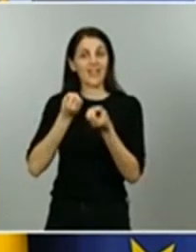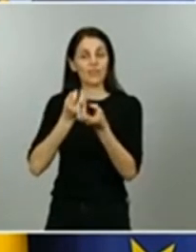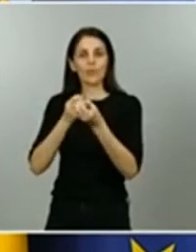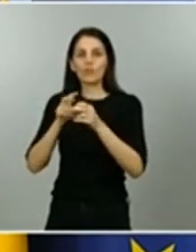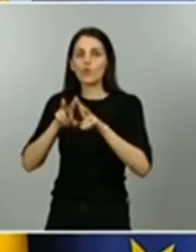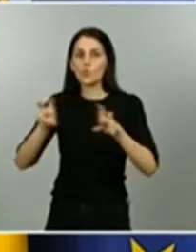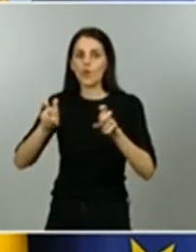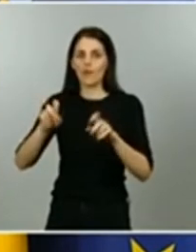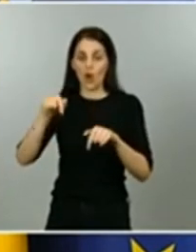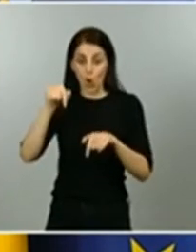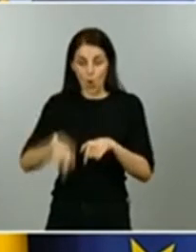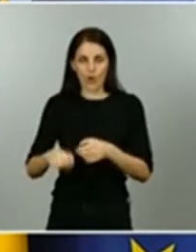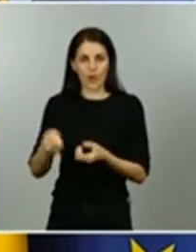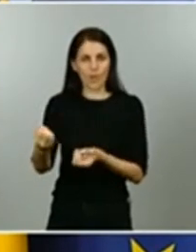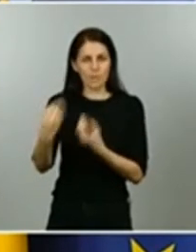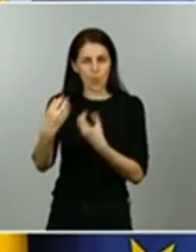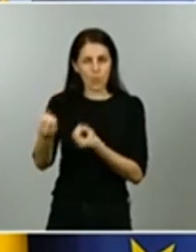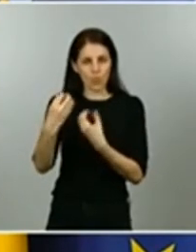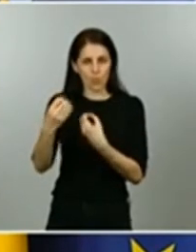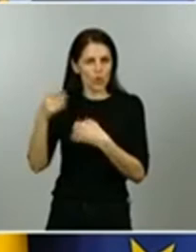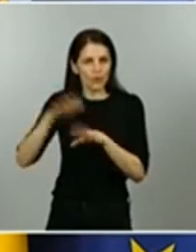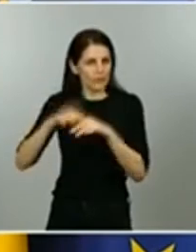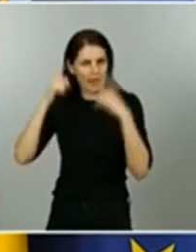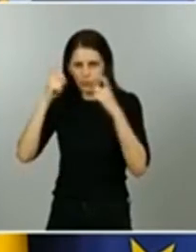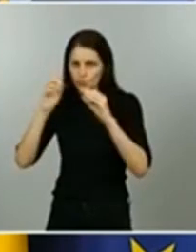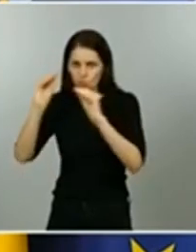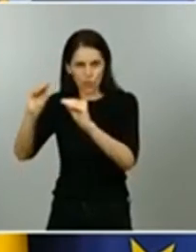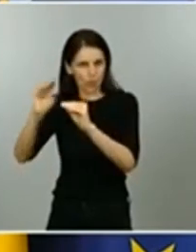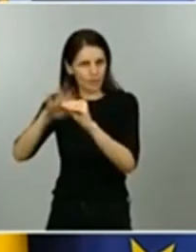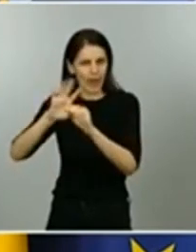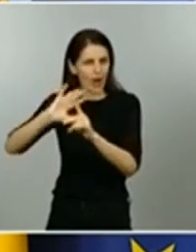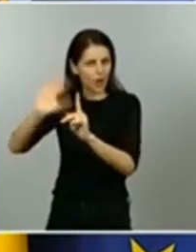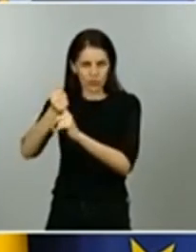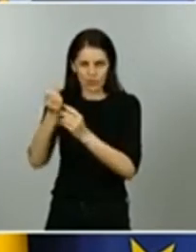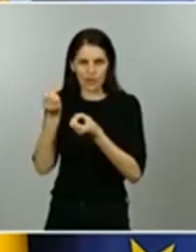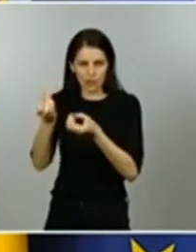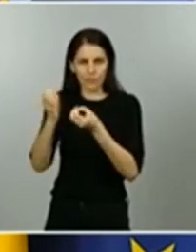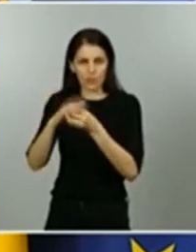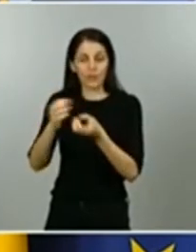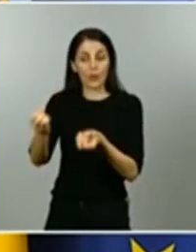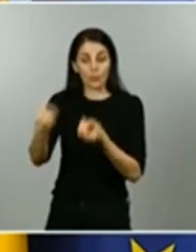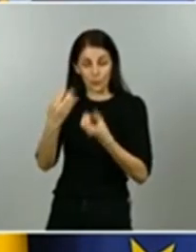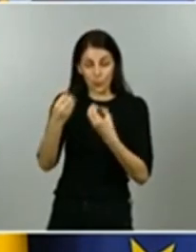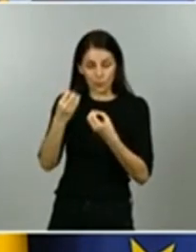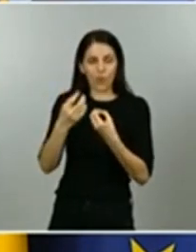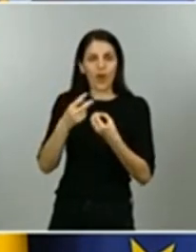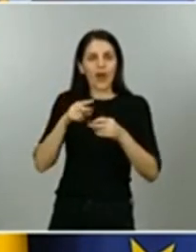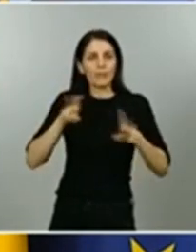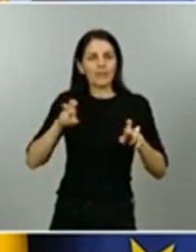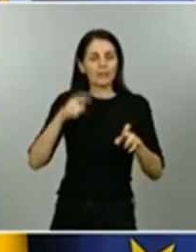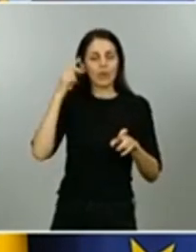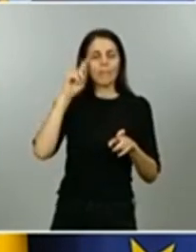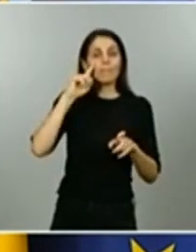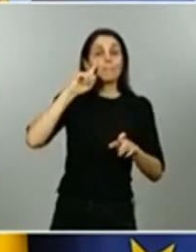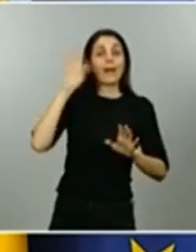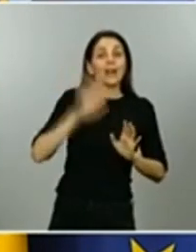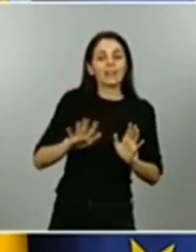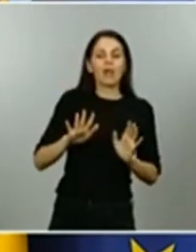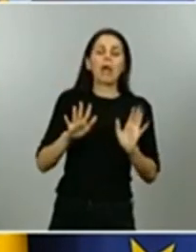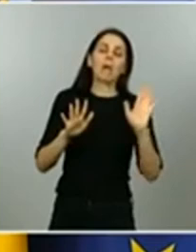detallada una posición que inicialmente parecía que indicaba que había otras provincias